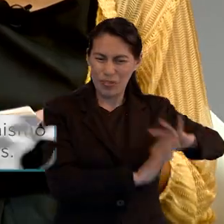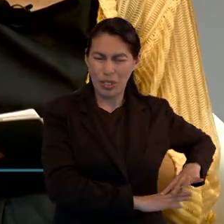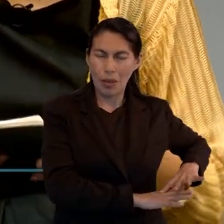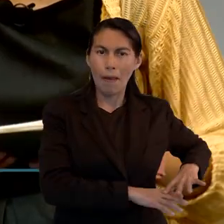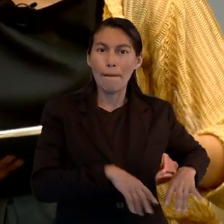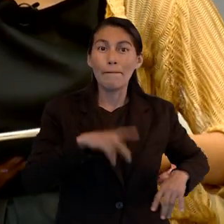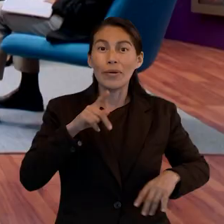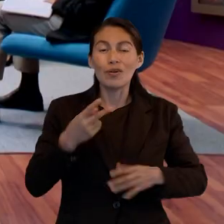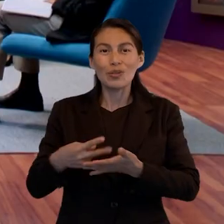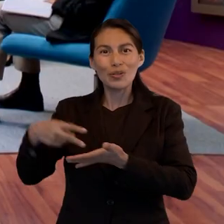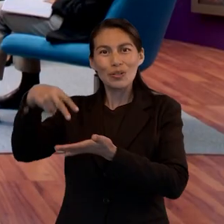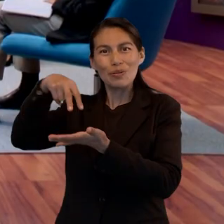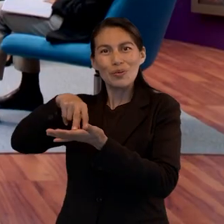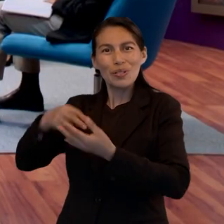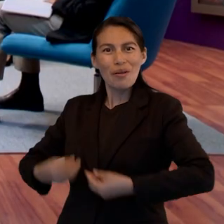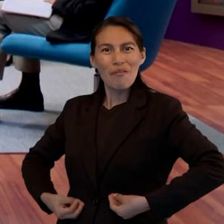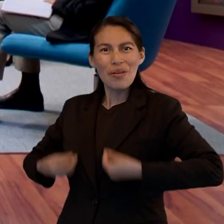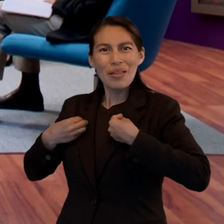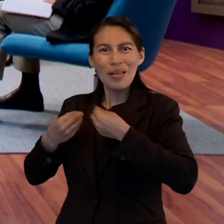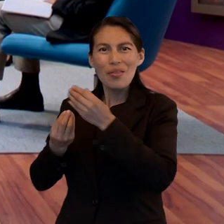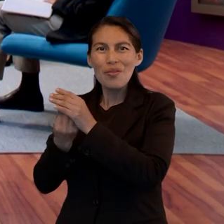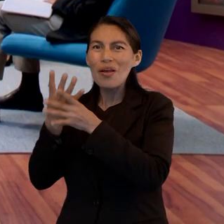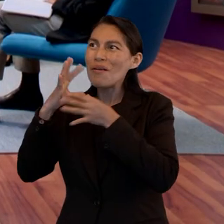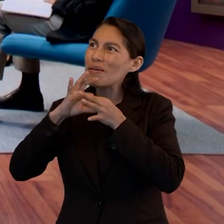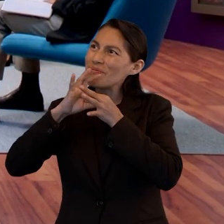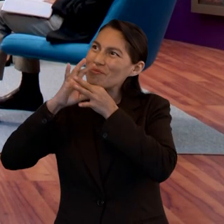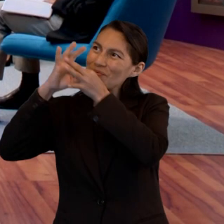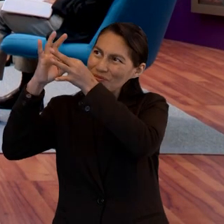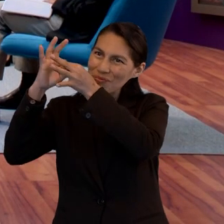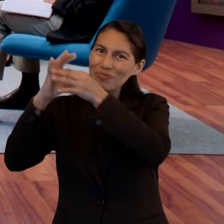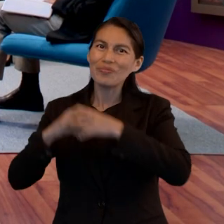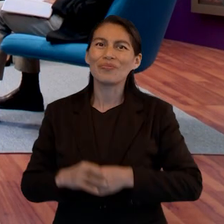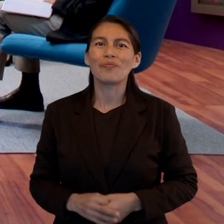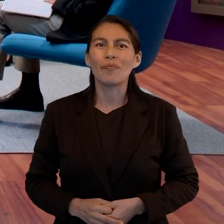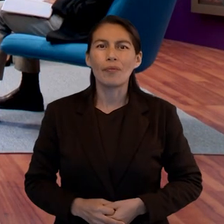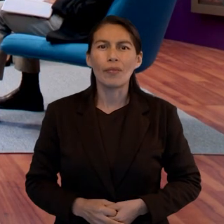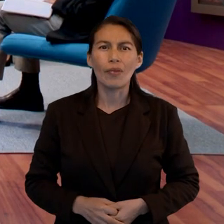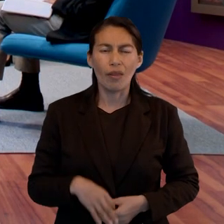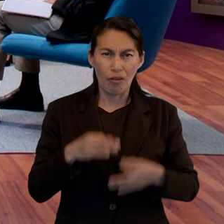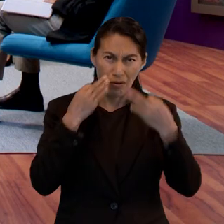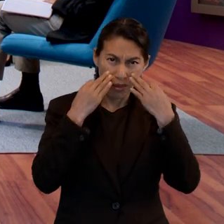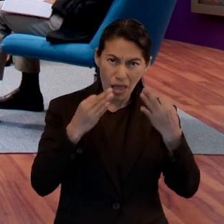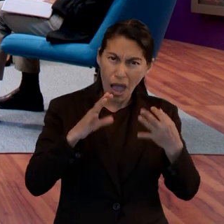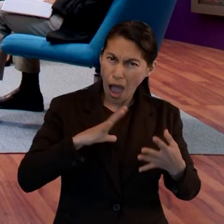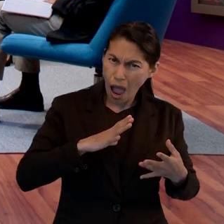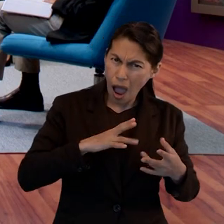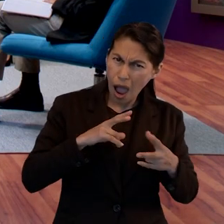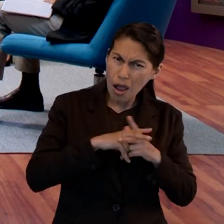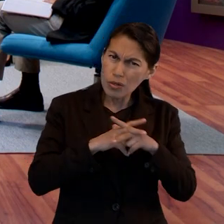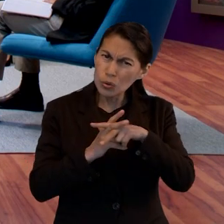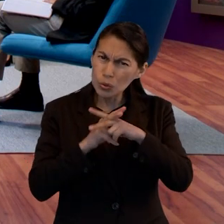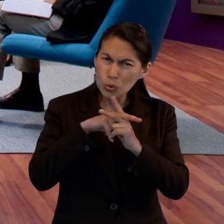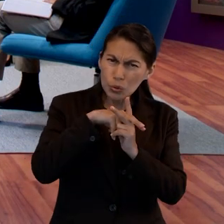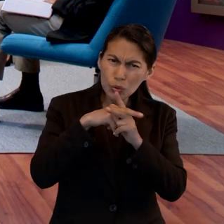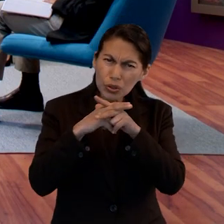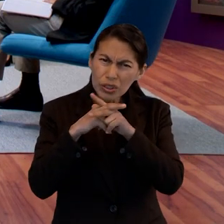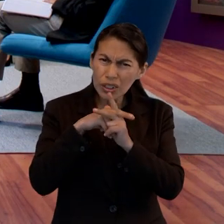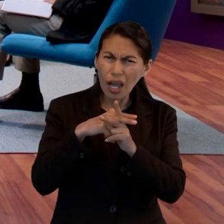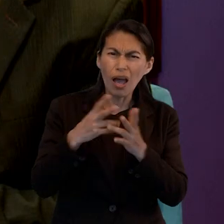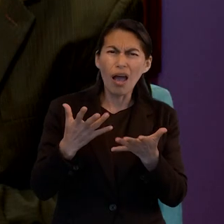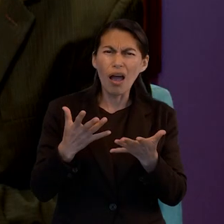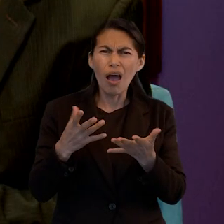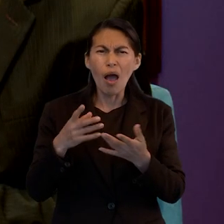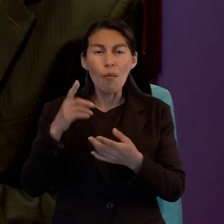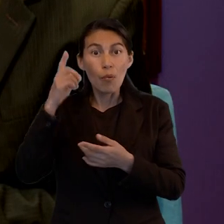Dios quiere darnos. Y eso nos lleva a una lucha entre Cristo, lo que